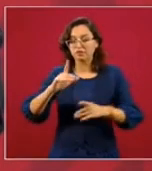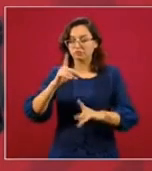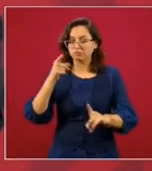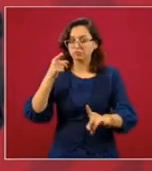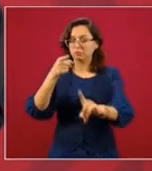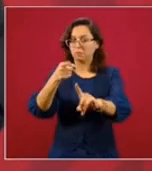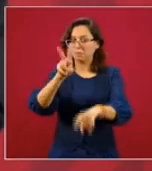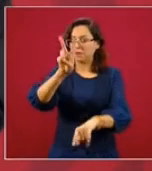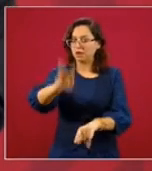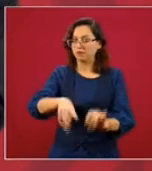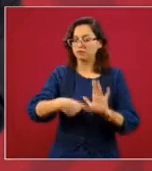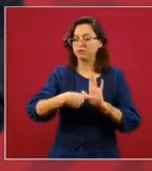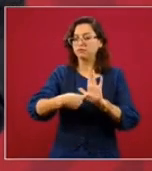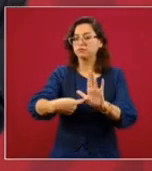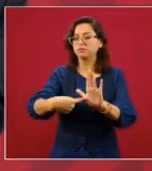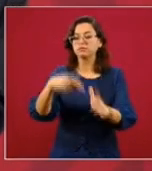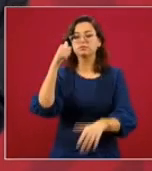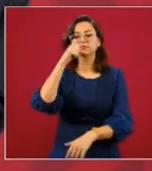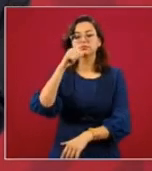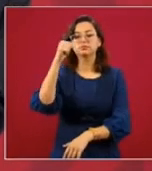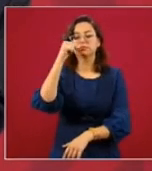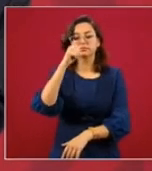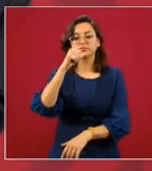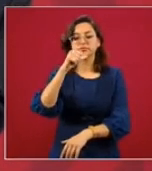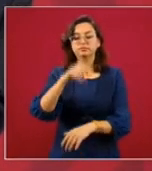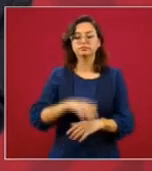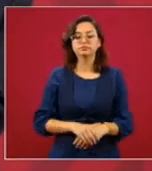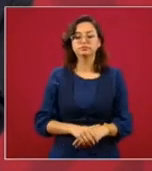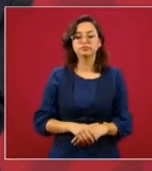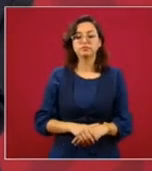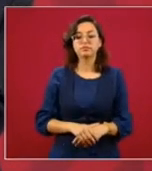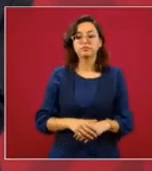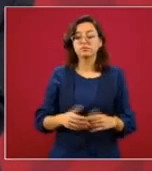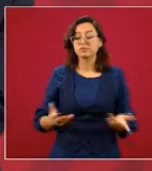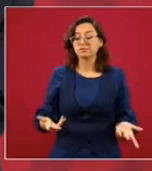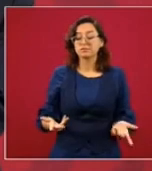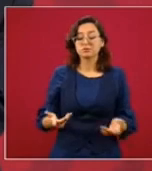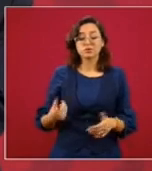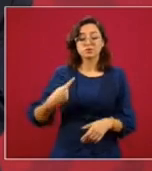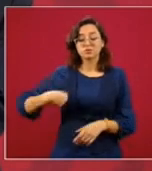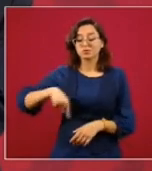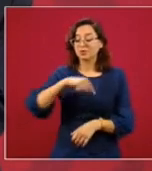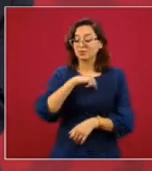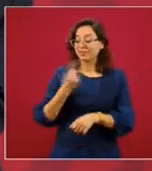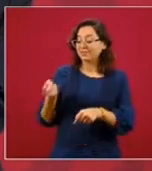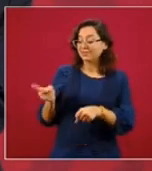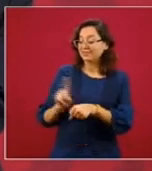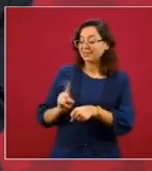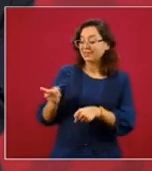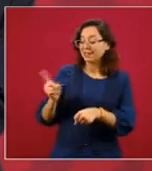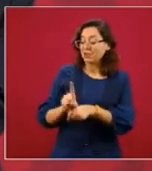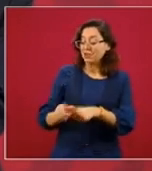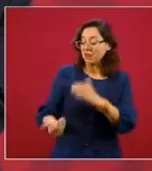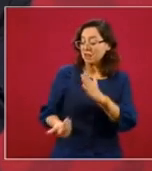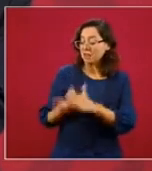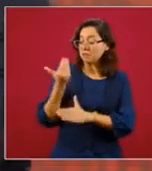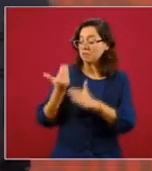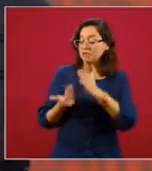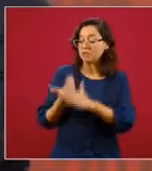Nosotros tenemos en las mañanas todo el informe de lo que pasa en el país. Yo tengo y veo